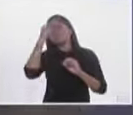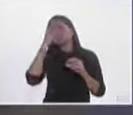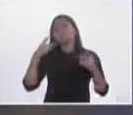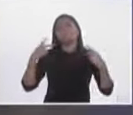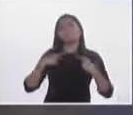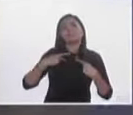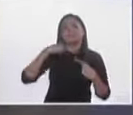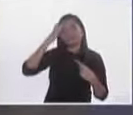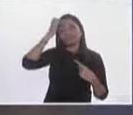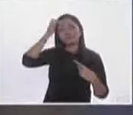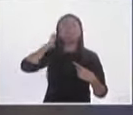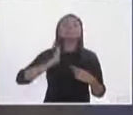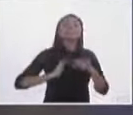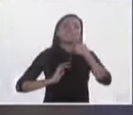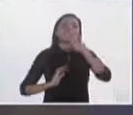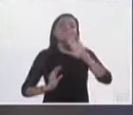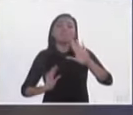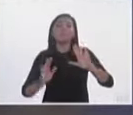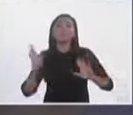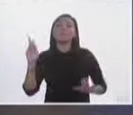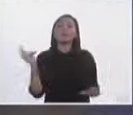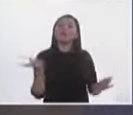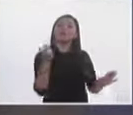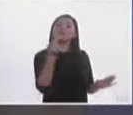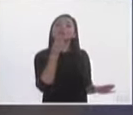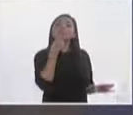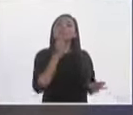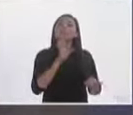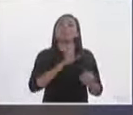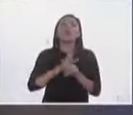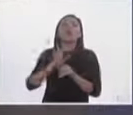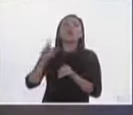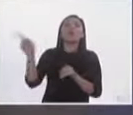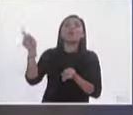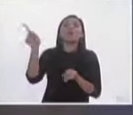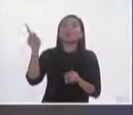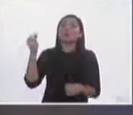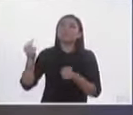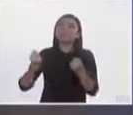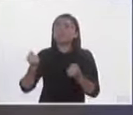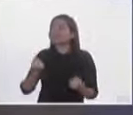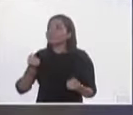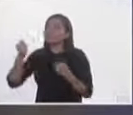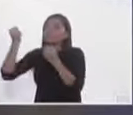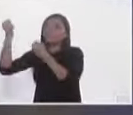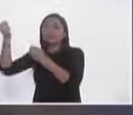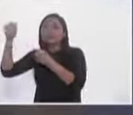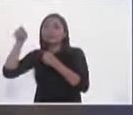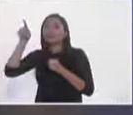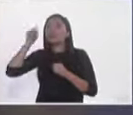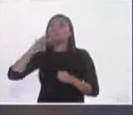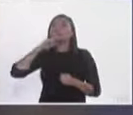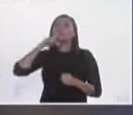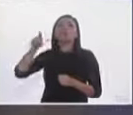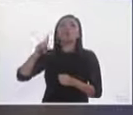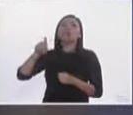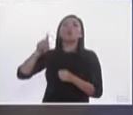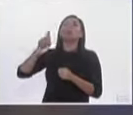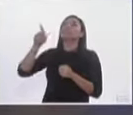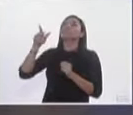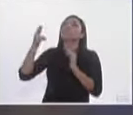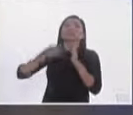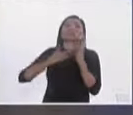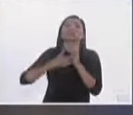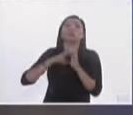prepara para gobernar. Pero quizás se lo llevaría a un señor que tiene años arreglando su carro y lo arregla muy bien en vez de llevarlo al mecánico porque los mecánicos